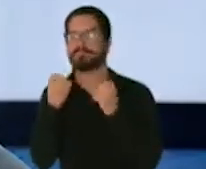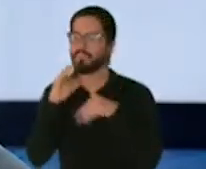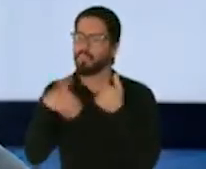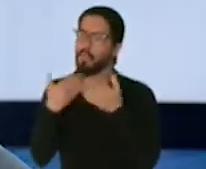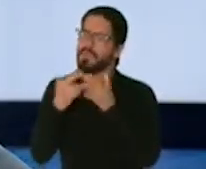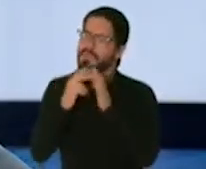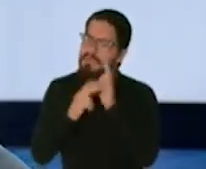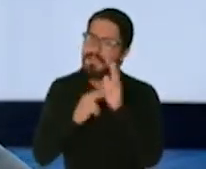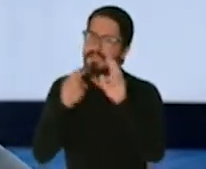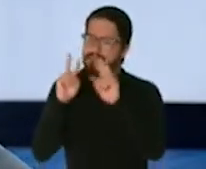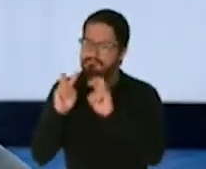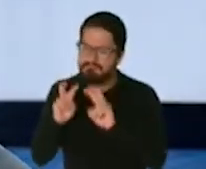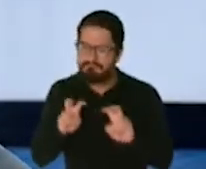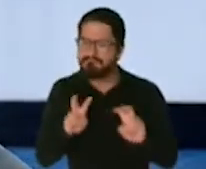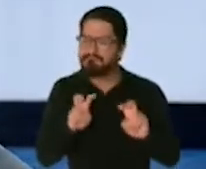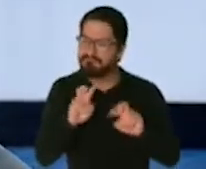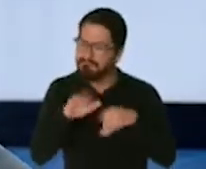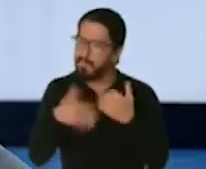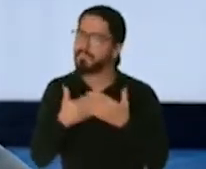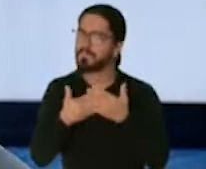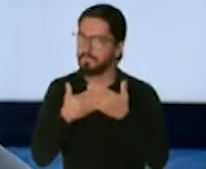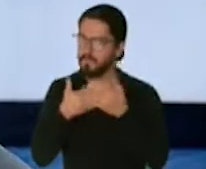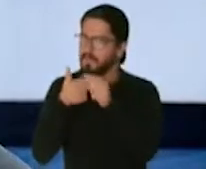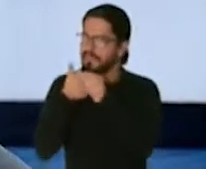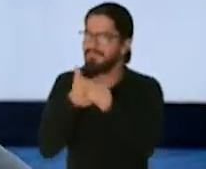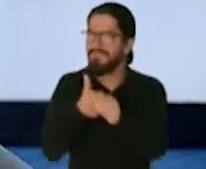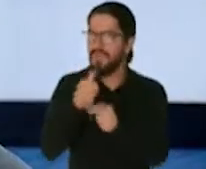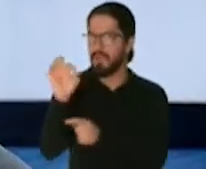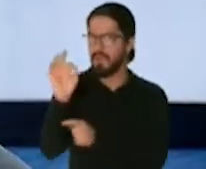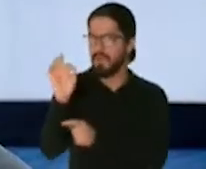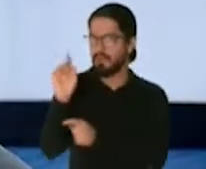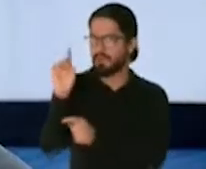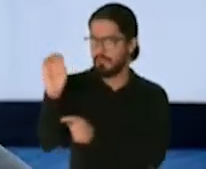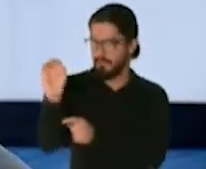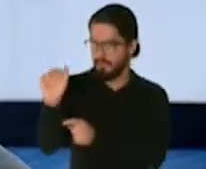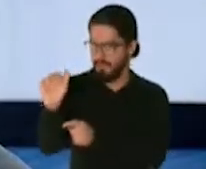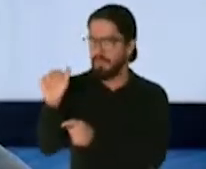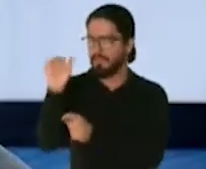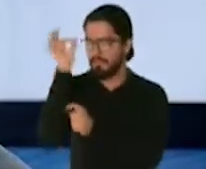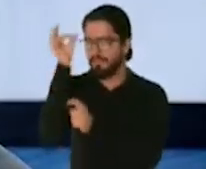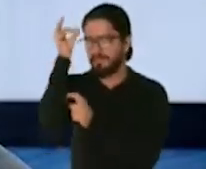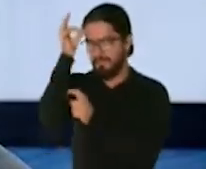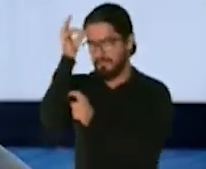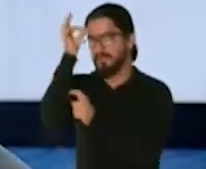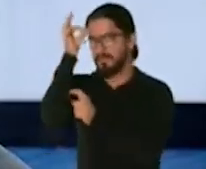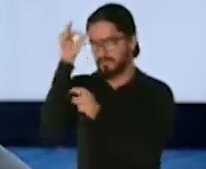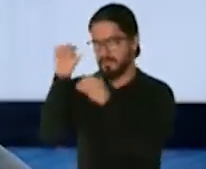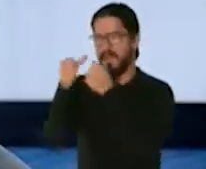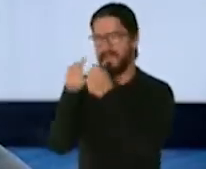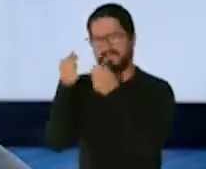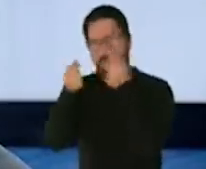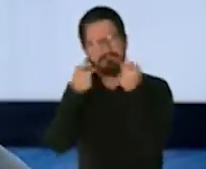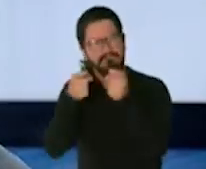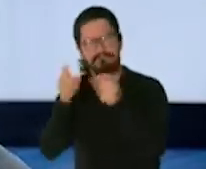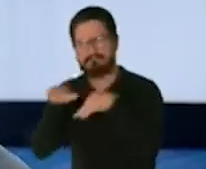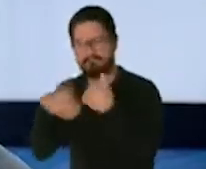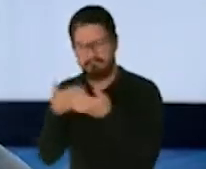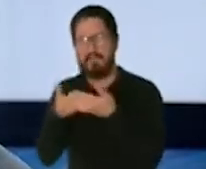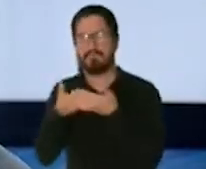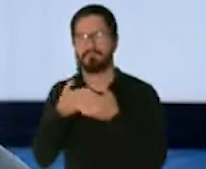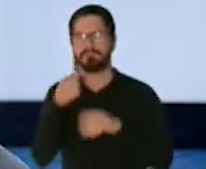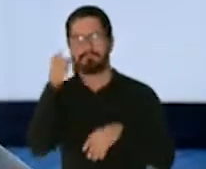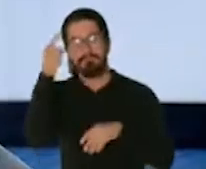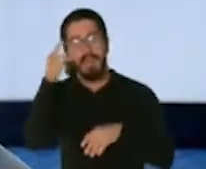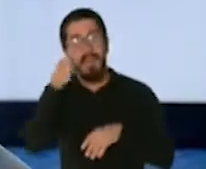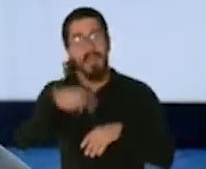escrutinio del FDA, que es la entidad que reglamenta todo esto en el área de la salud, para asegurarse que